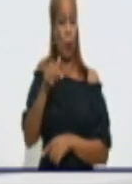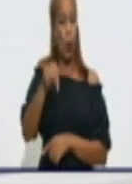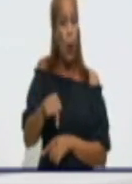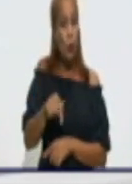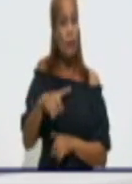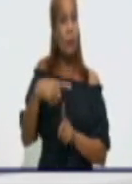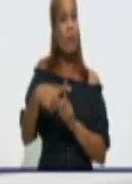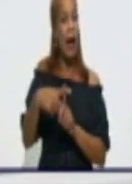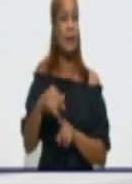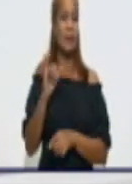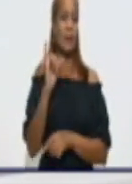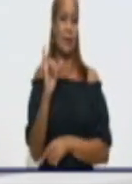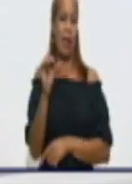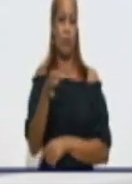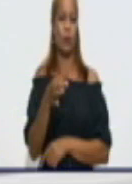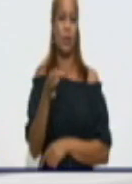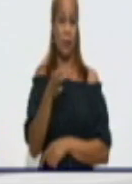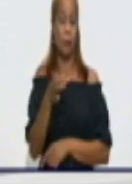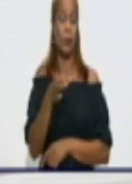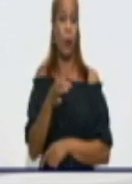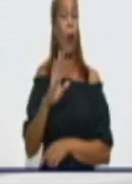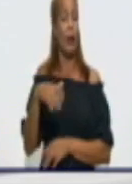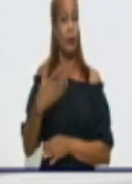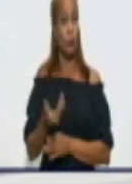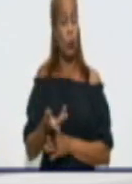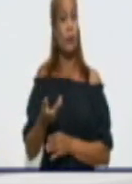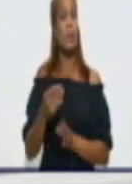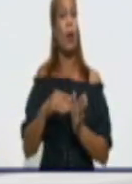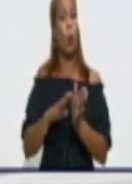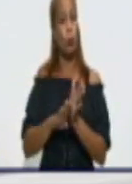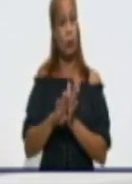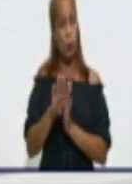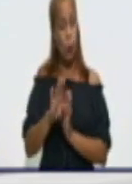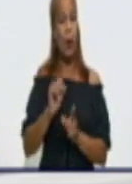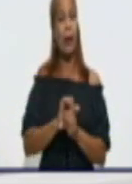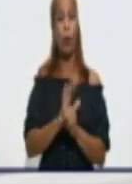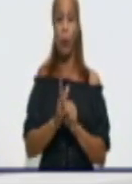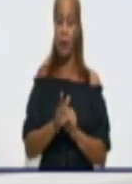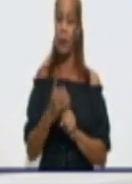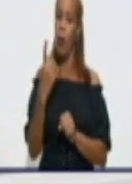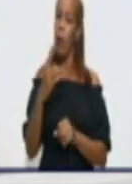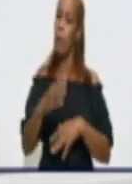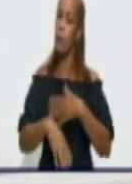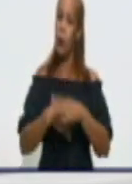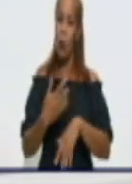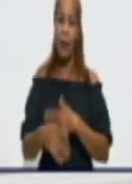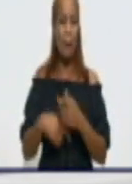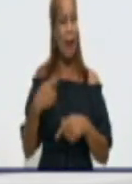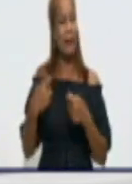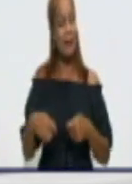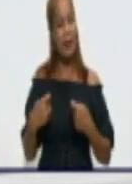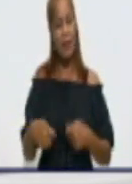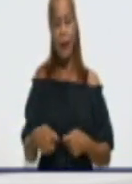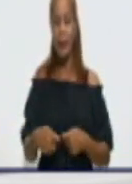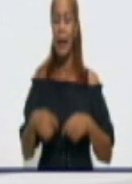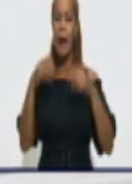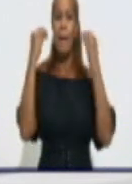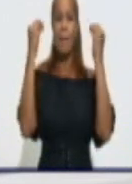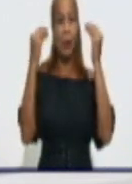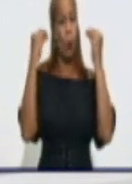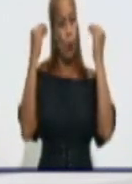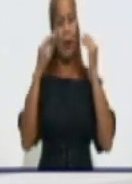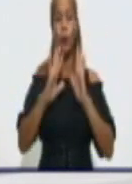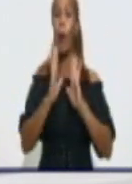municipios, es decir, que sigue siendo la COVID un problema que nos debe ocupar y preocuparnos acá en la